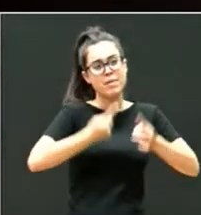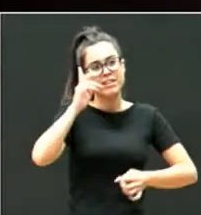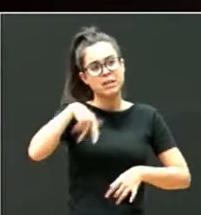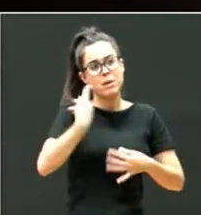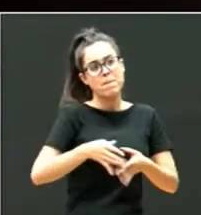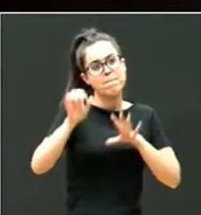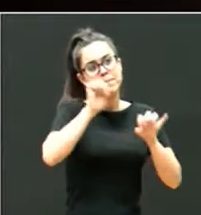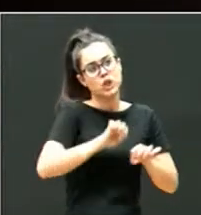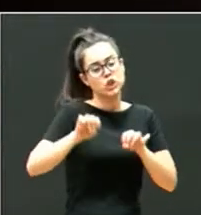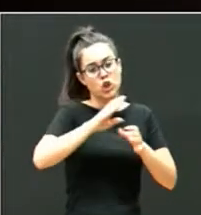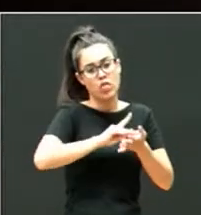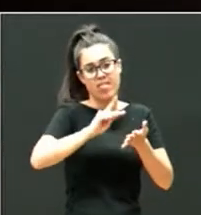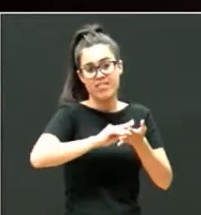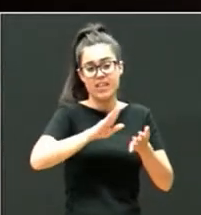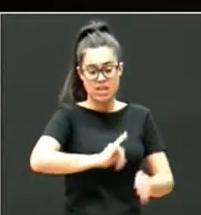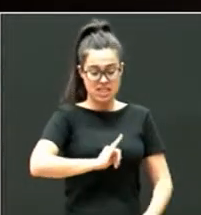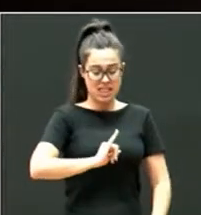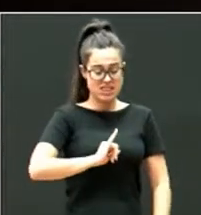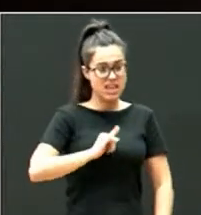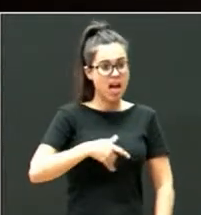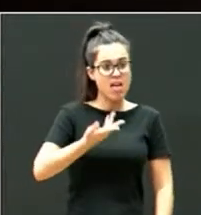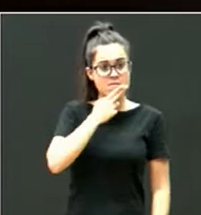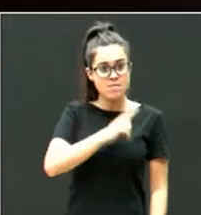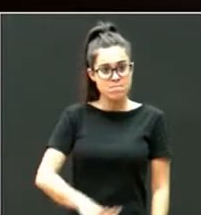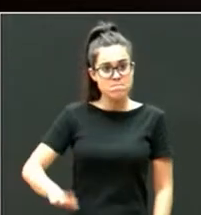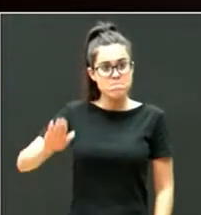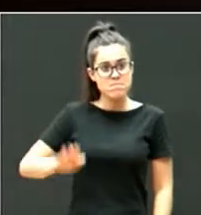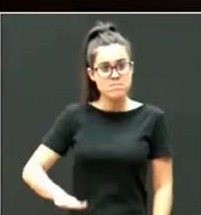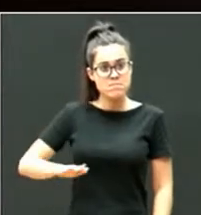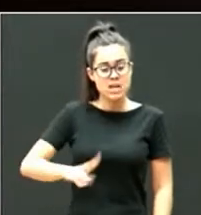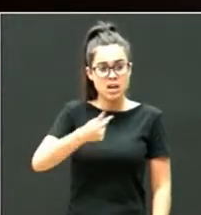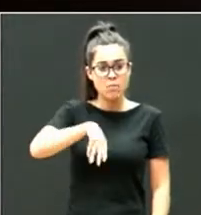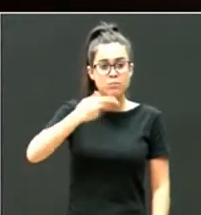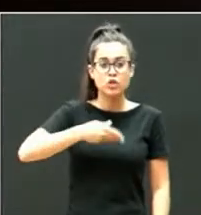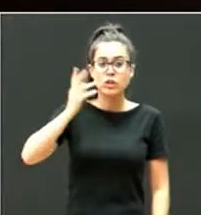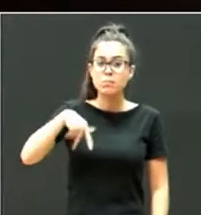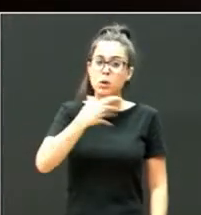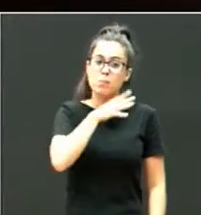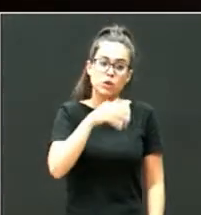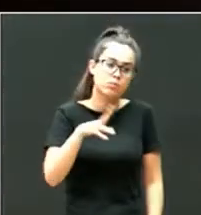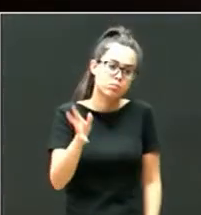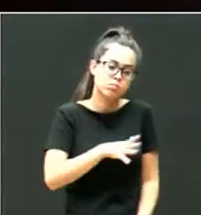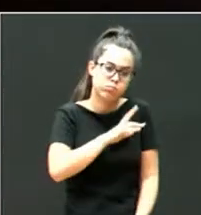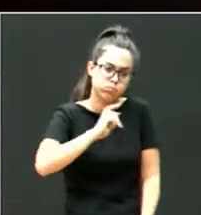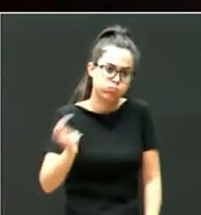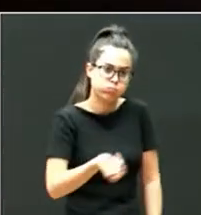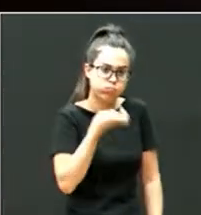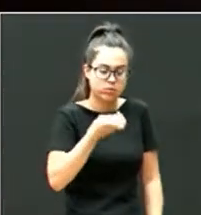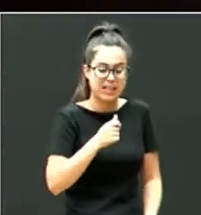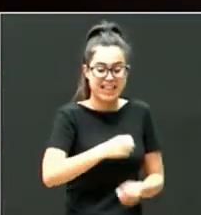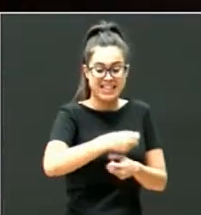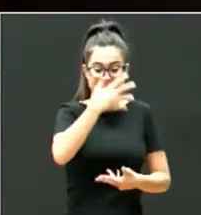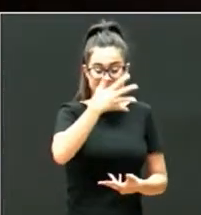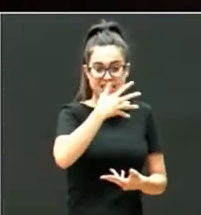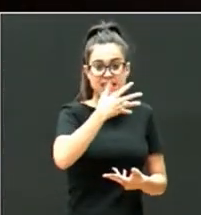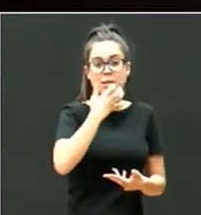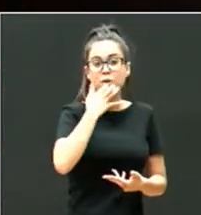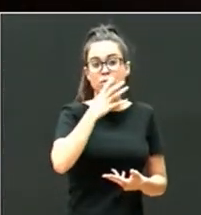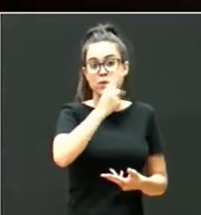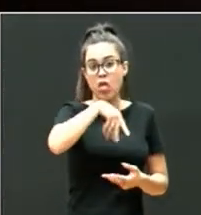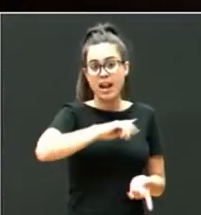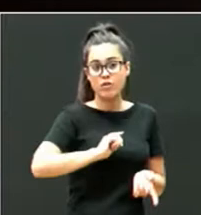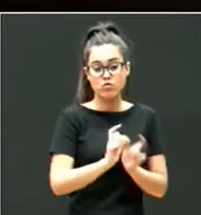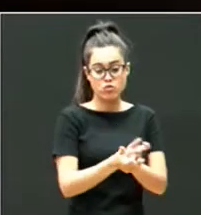de la identidad del menor, y eso es muy importante, por varios motivos, ¿no? En una lista de la primera reunión de clase,